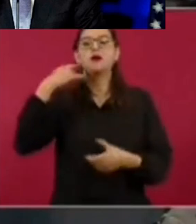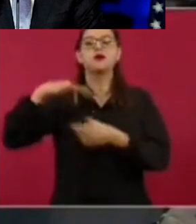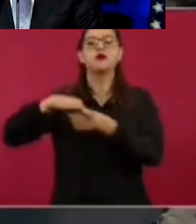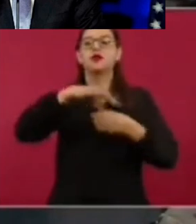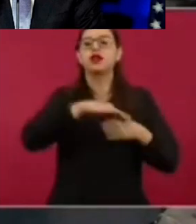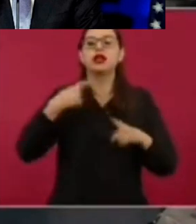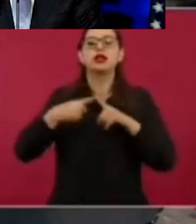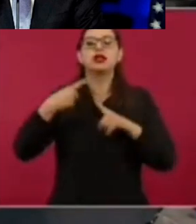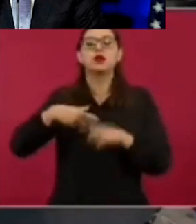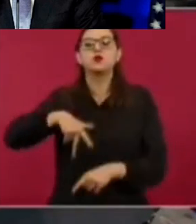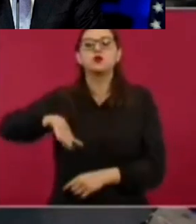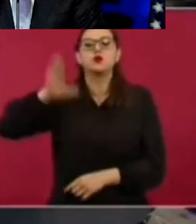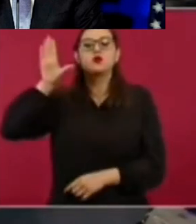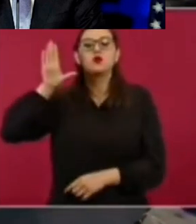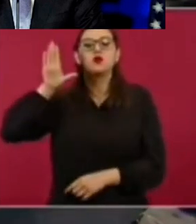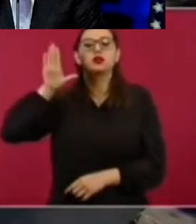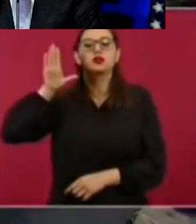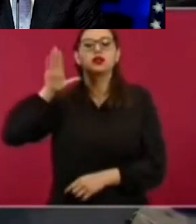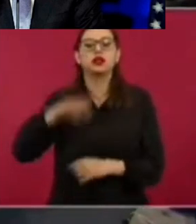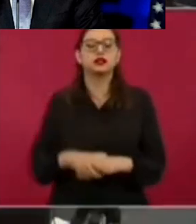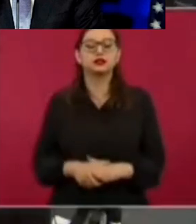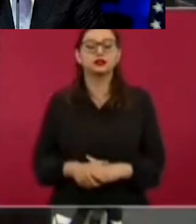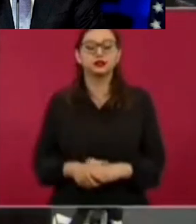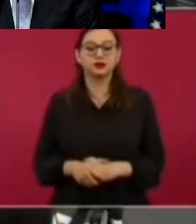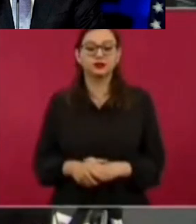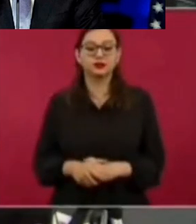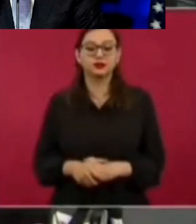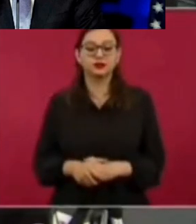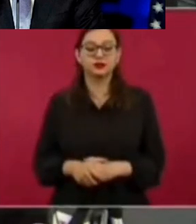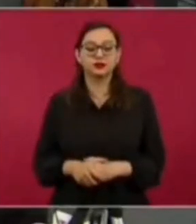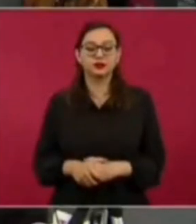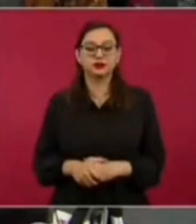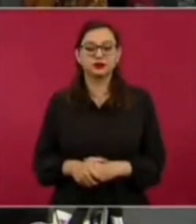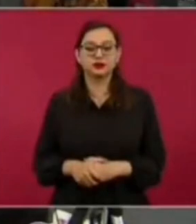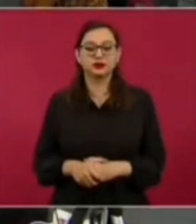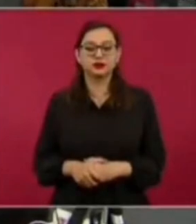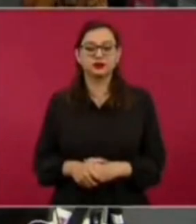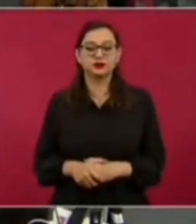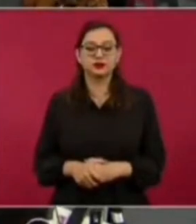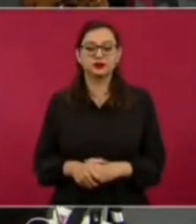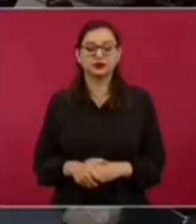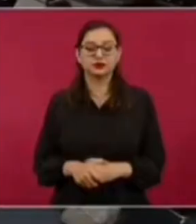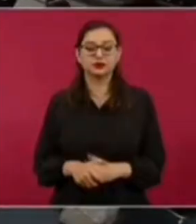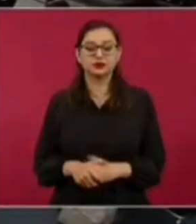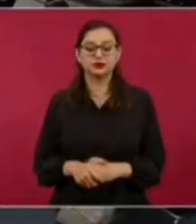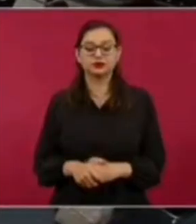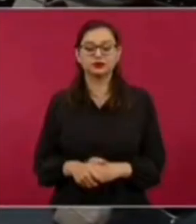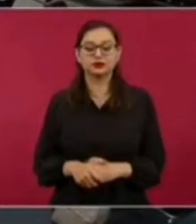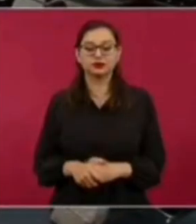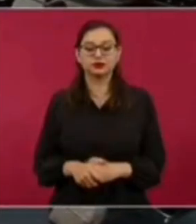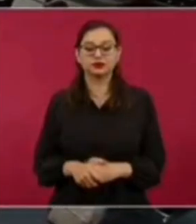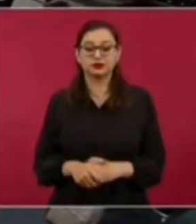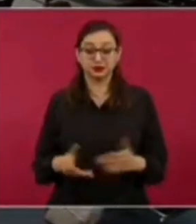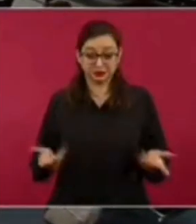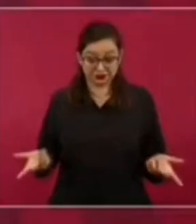combatiendo la corrupción, sino al contrario, es para hacer valer la corrupción y ellos se convierten en cómplices al estar apoyando